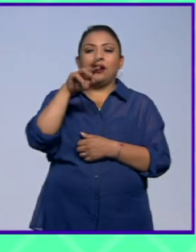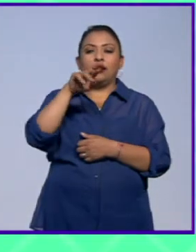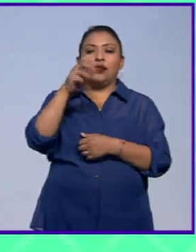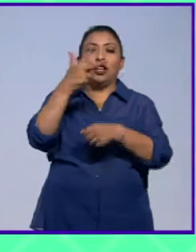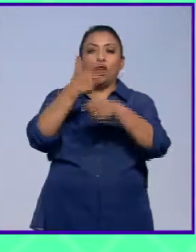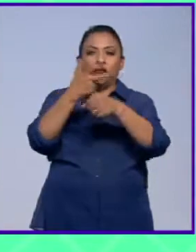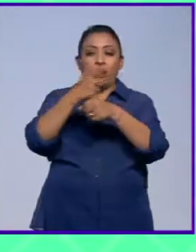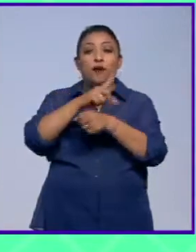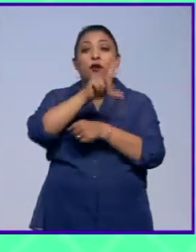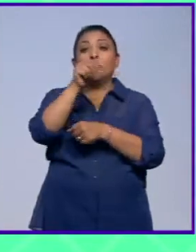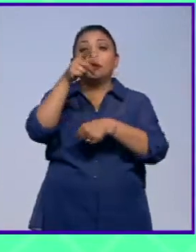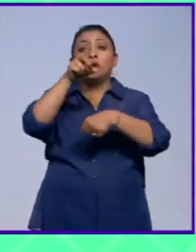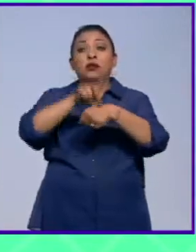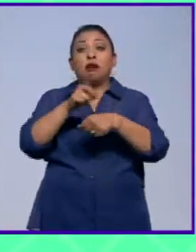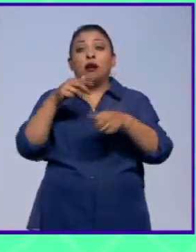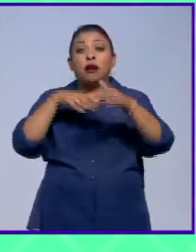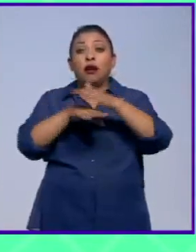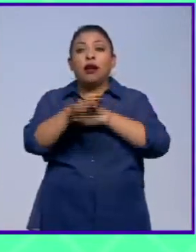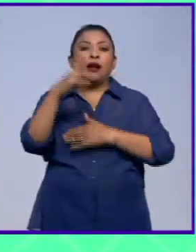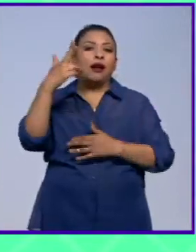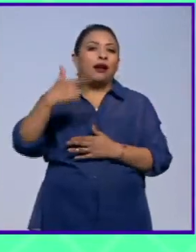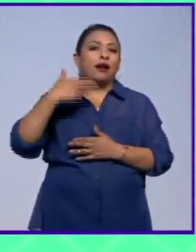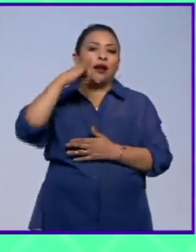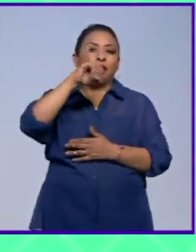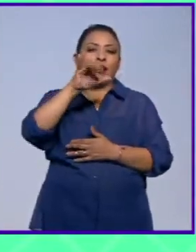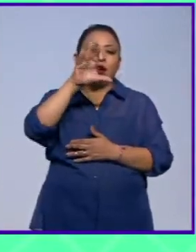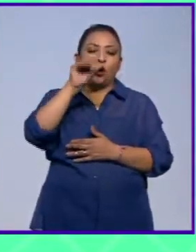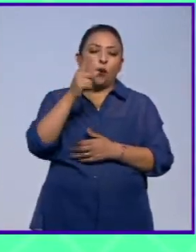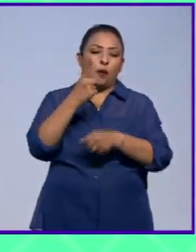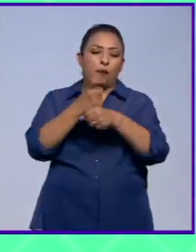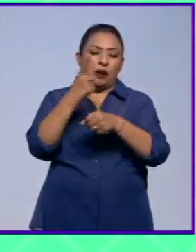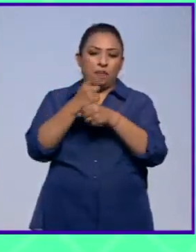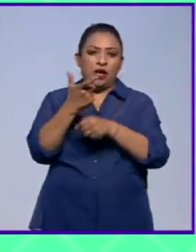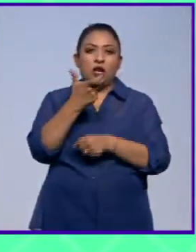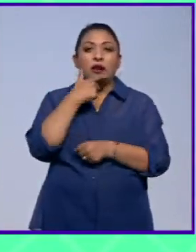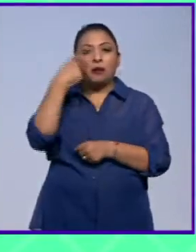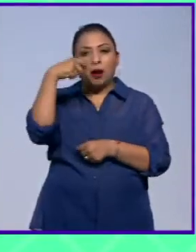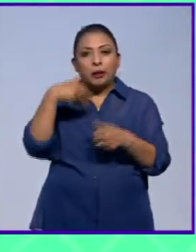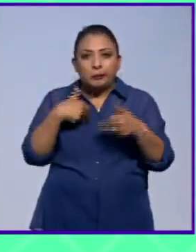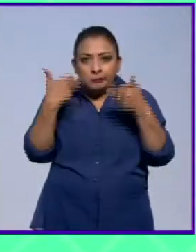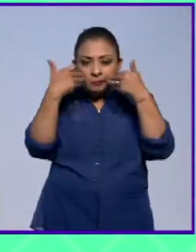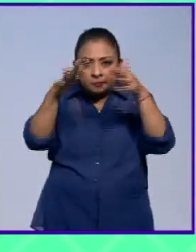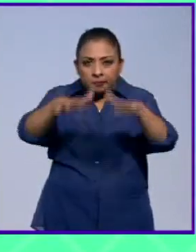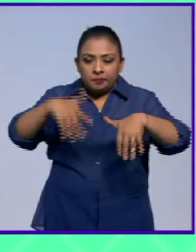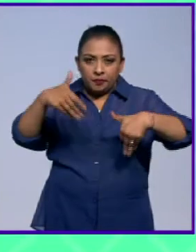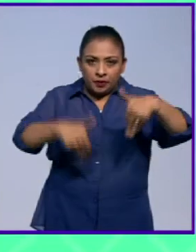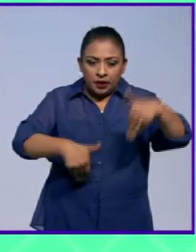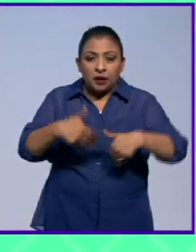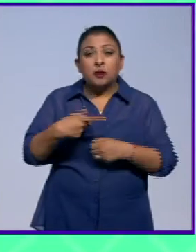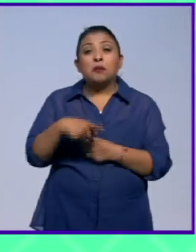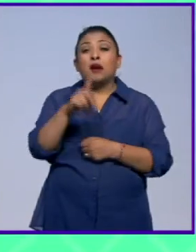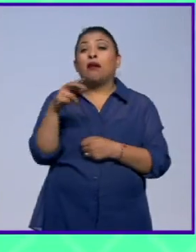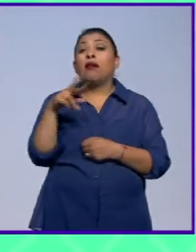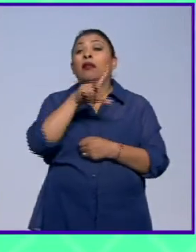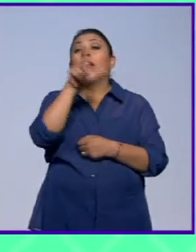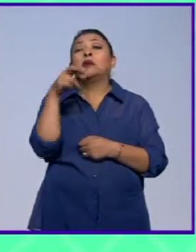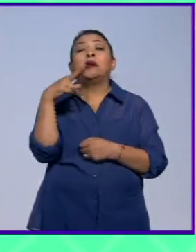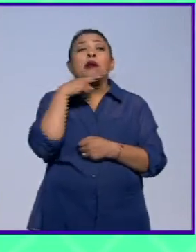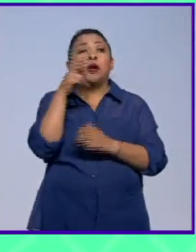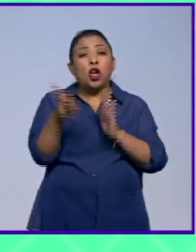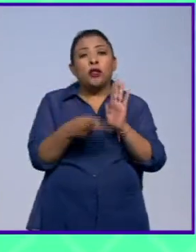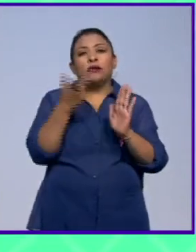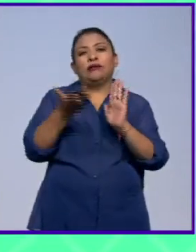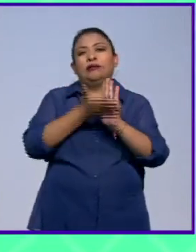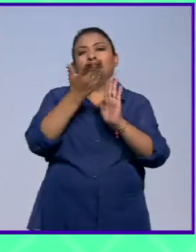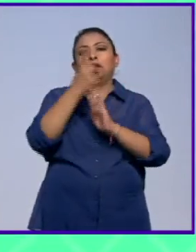días después que asistiera el rey Jacobo I de Inglaterra para presenciar la función sin embargo fue inmediatamente reconstruido